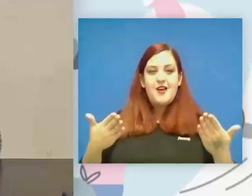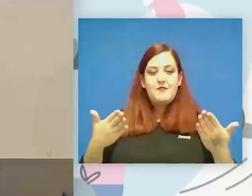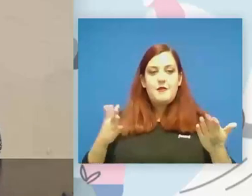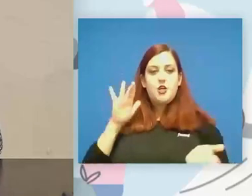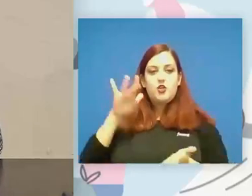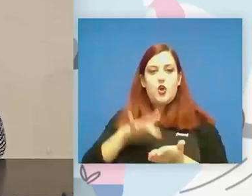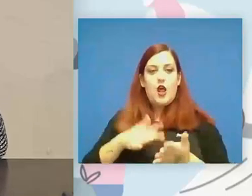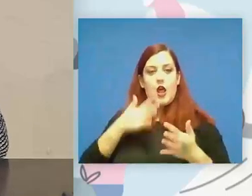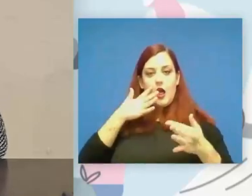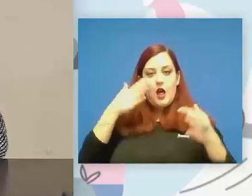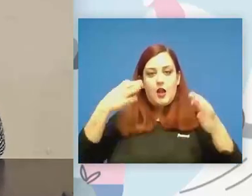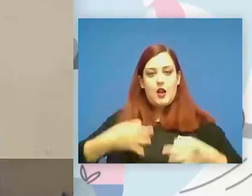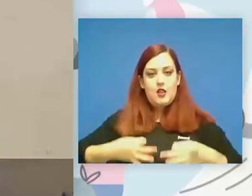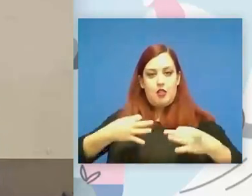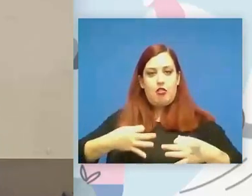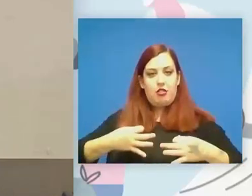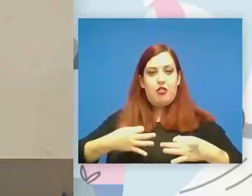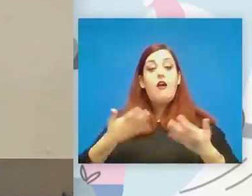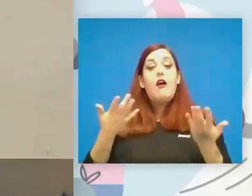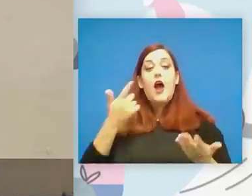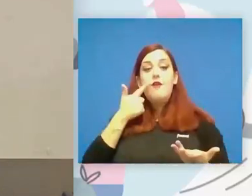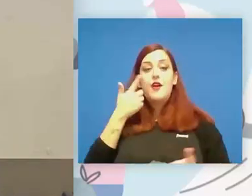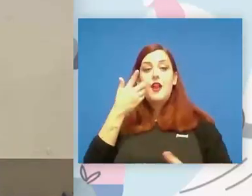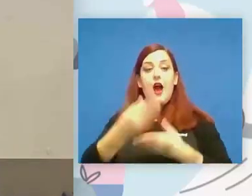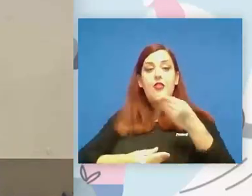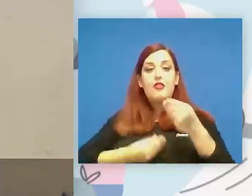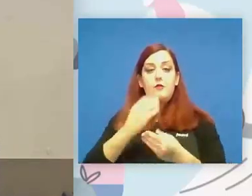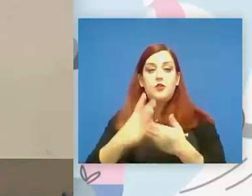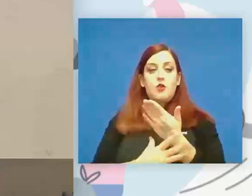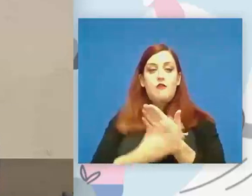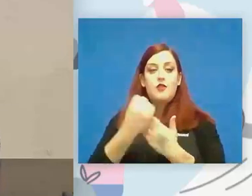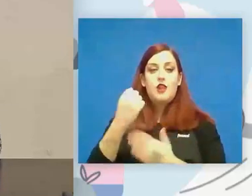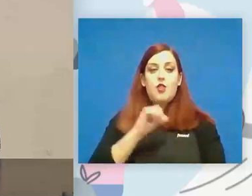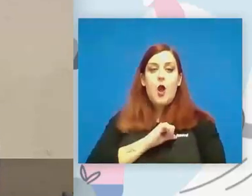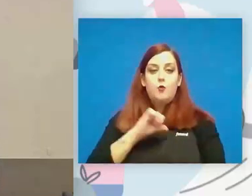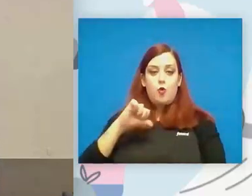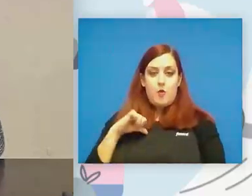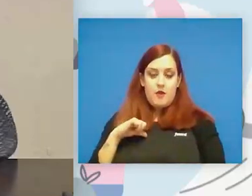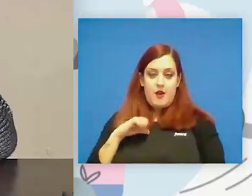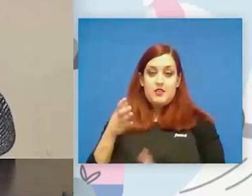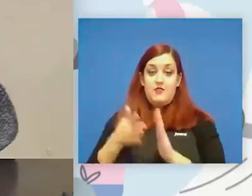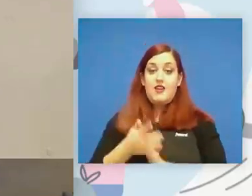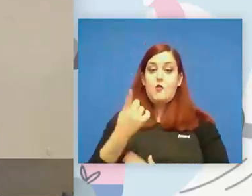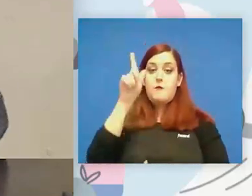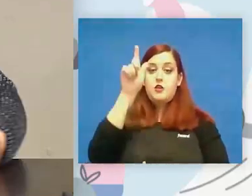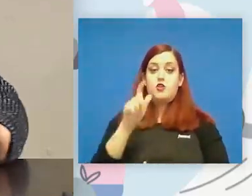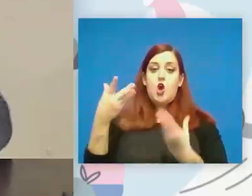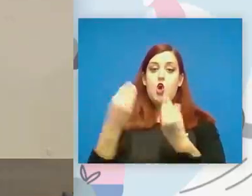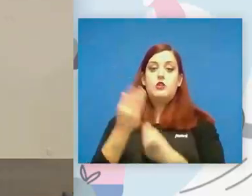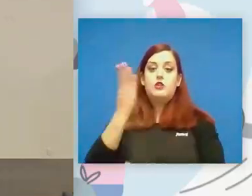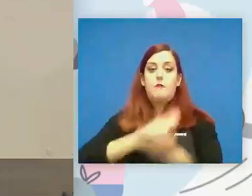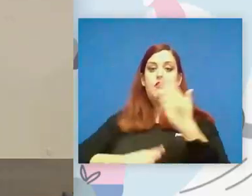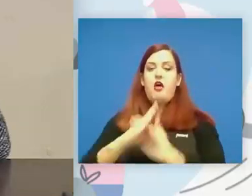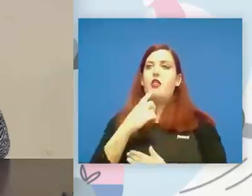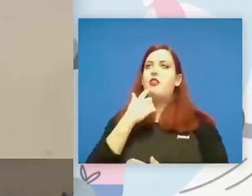y voy a a ver qué es lo que se hace en una aceleración autonómica es decir cuando una persona con discapacidad se levanta y dice bueno quiero hacer una